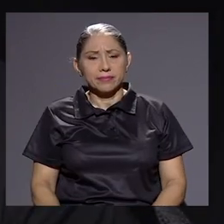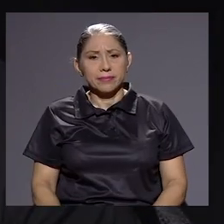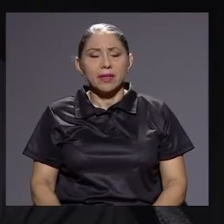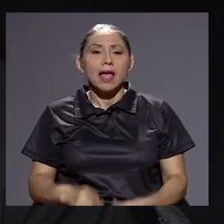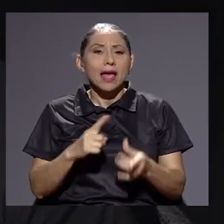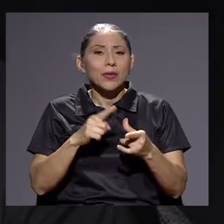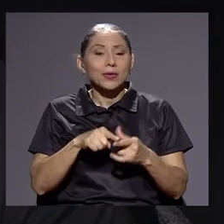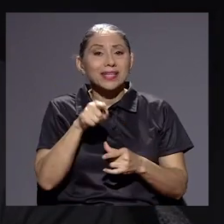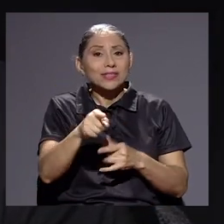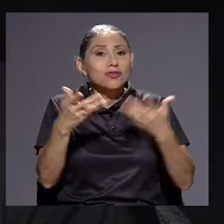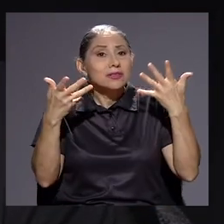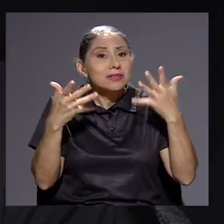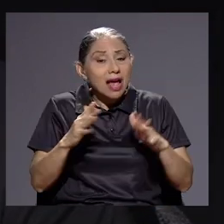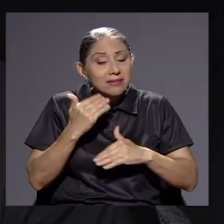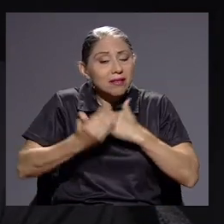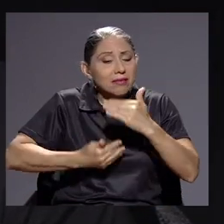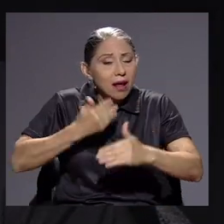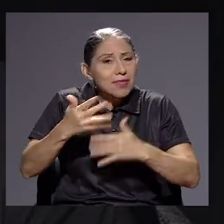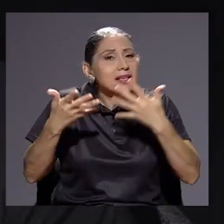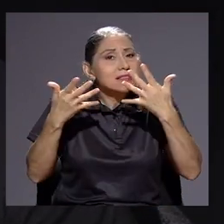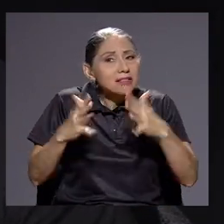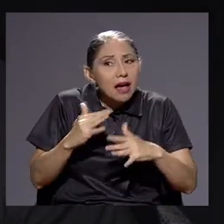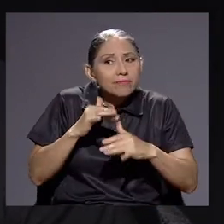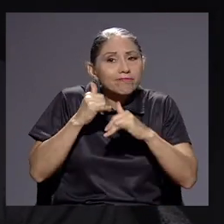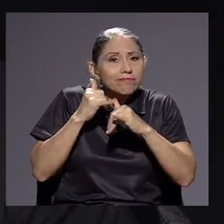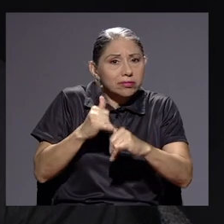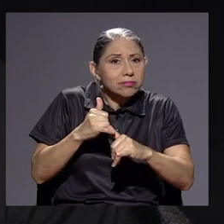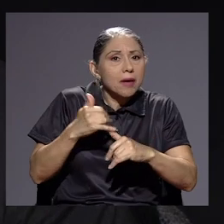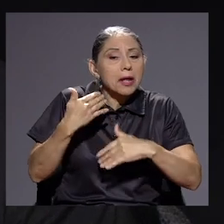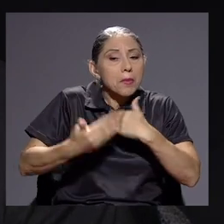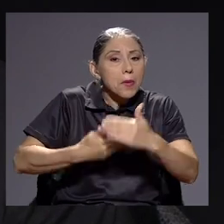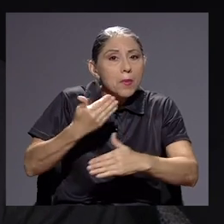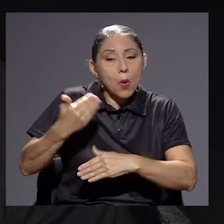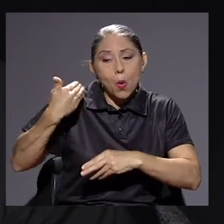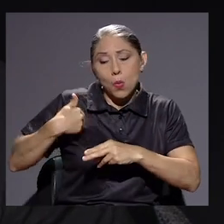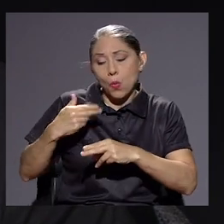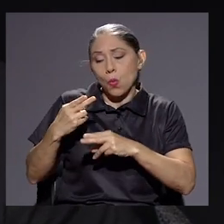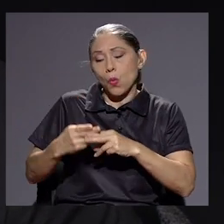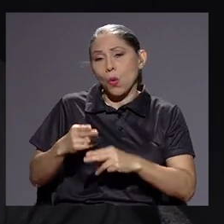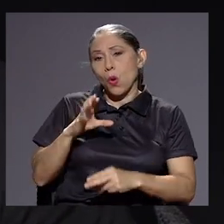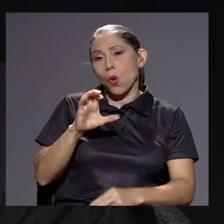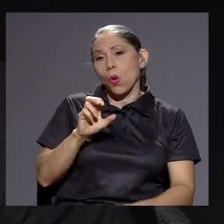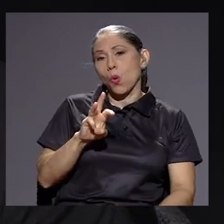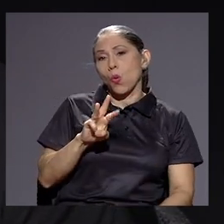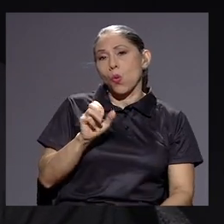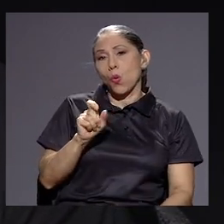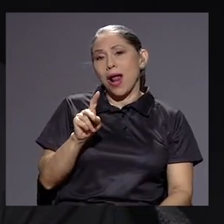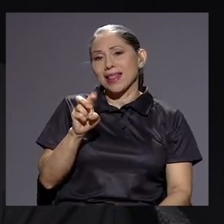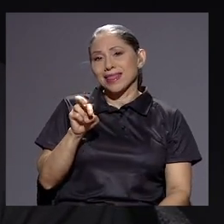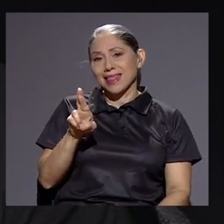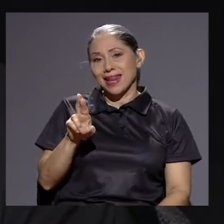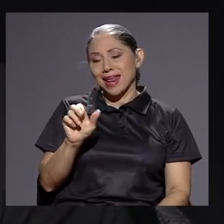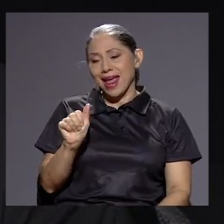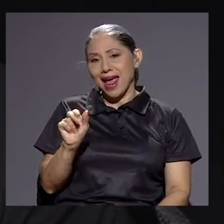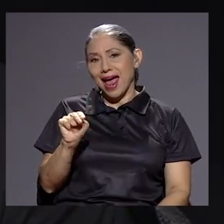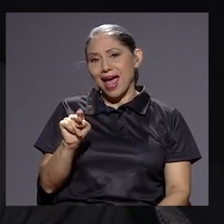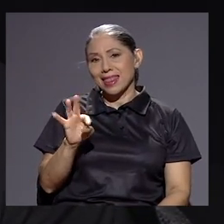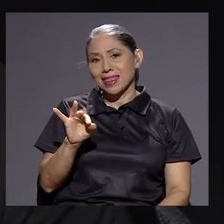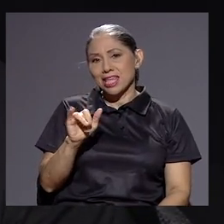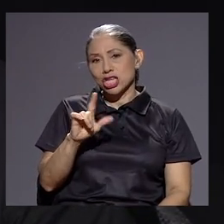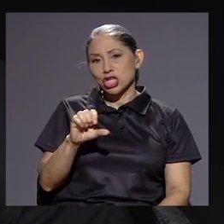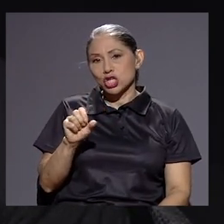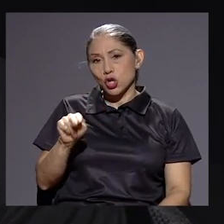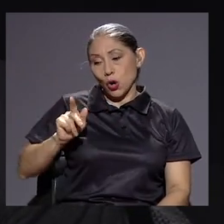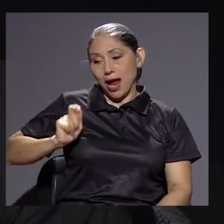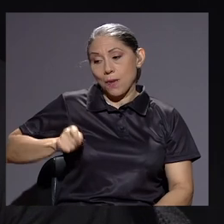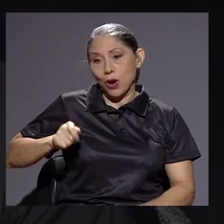Entonces, eso ya está en trámite, o sea, ya eso... Don Walter Antillón es el abogado que nos está ayudando justamente con ese proceso,